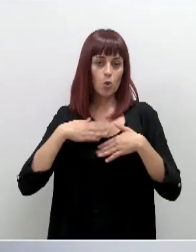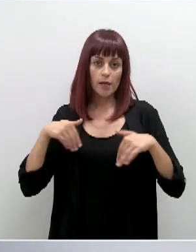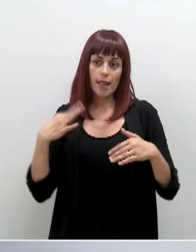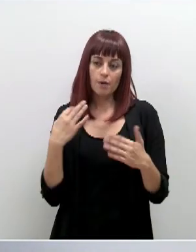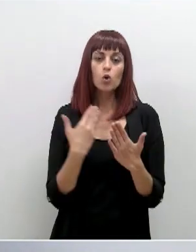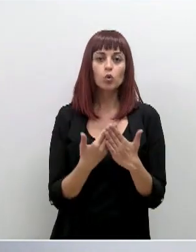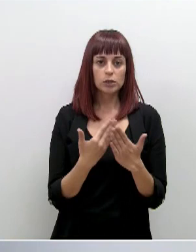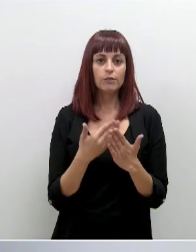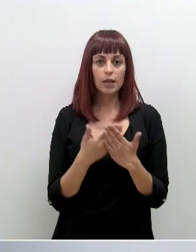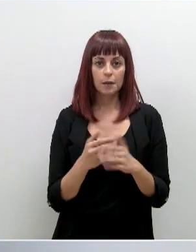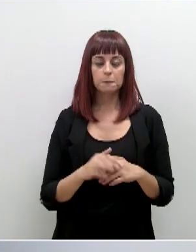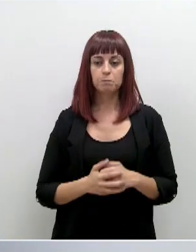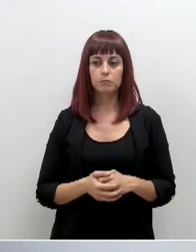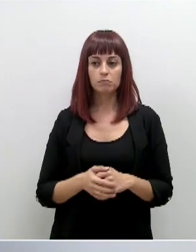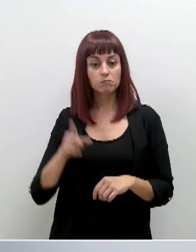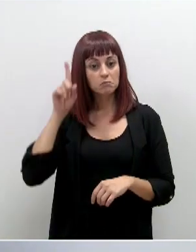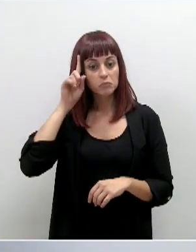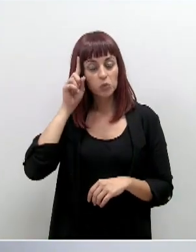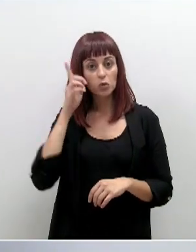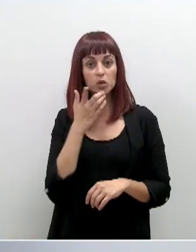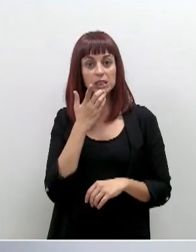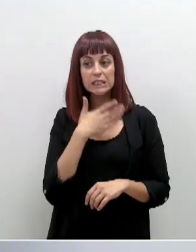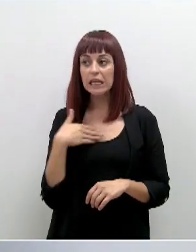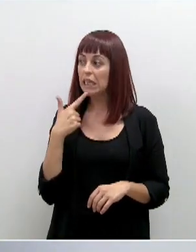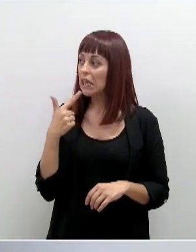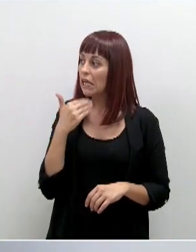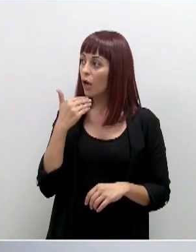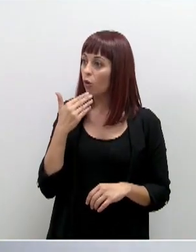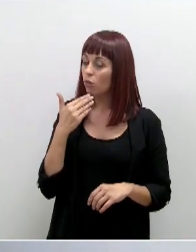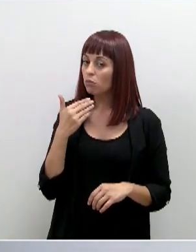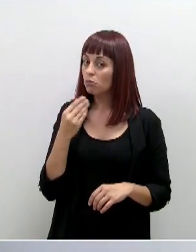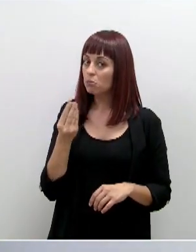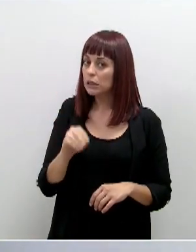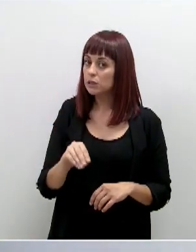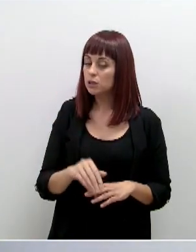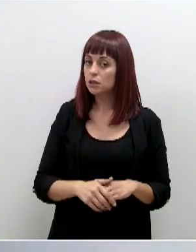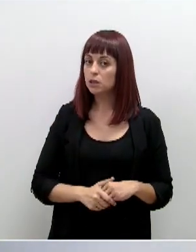justificar. No sé si quieren aportar algo respecto a las 12 de noviembre.